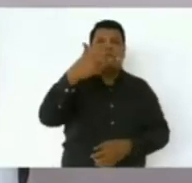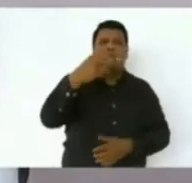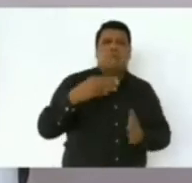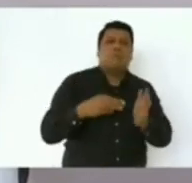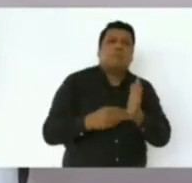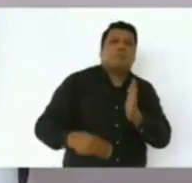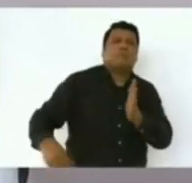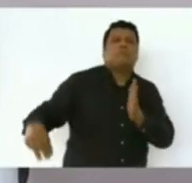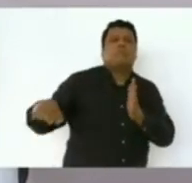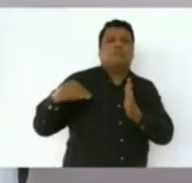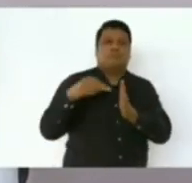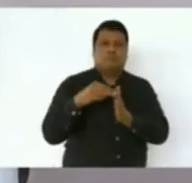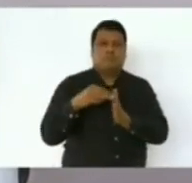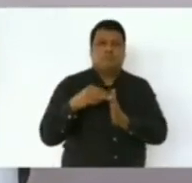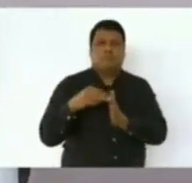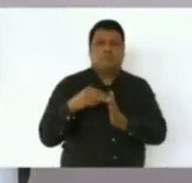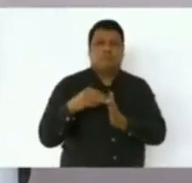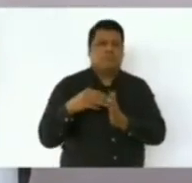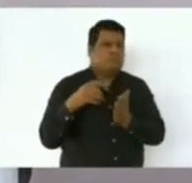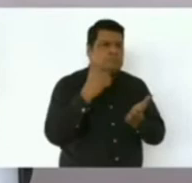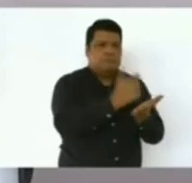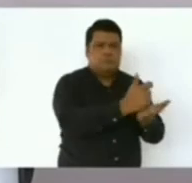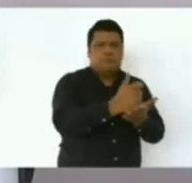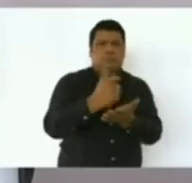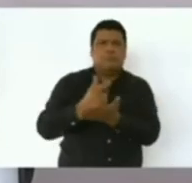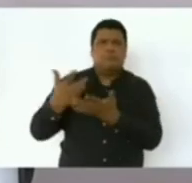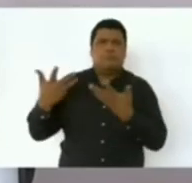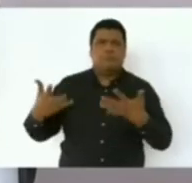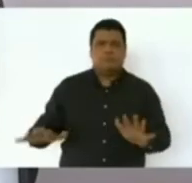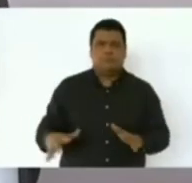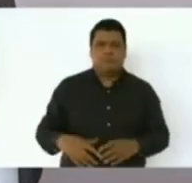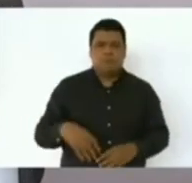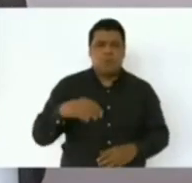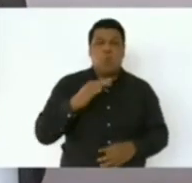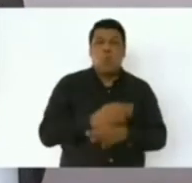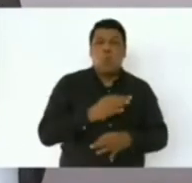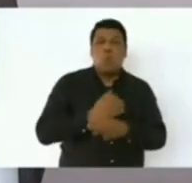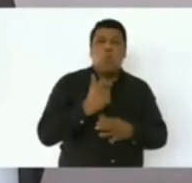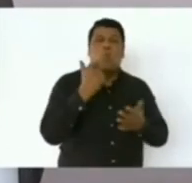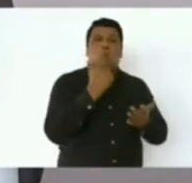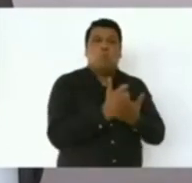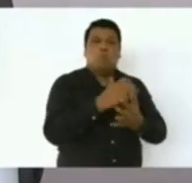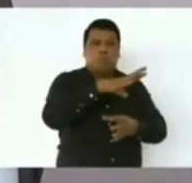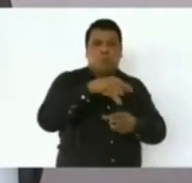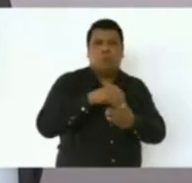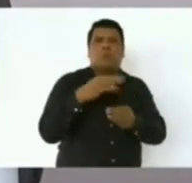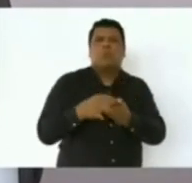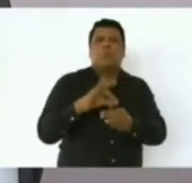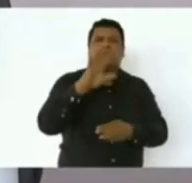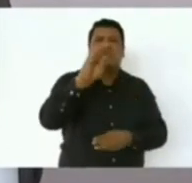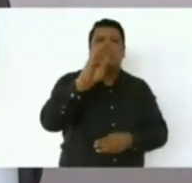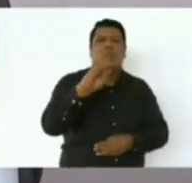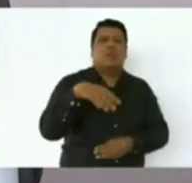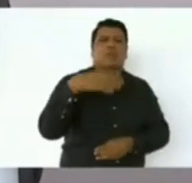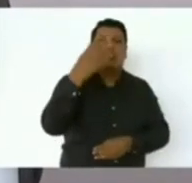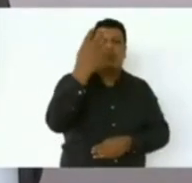de pesos y ya se entregó el 99.6 por ciento.